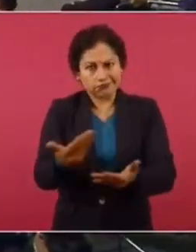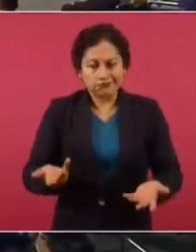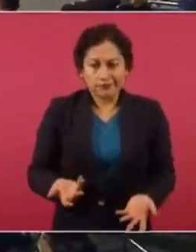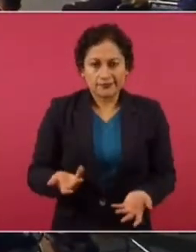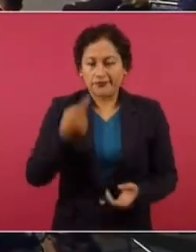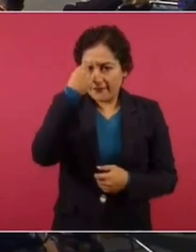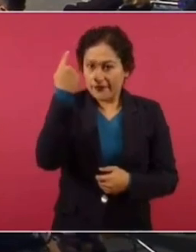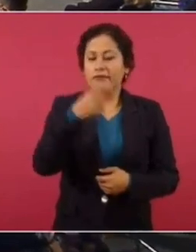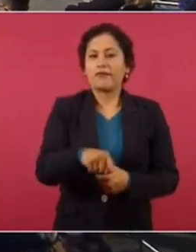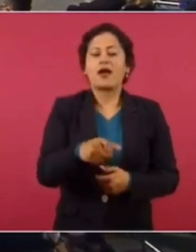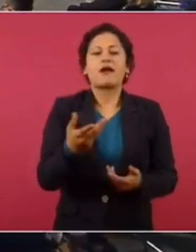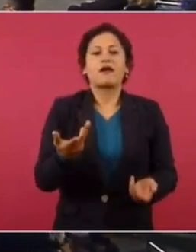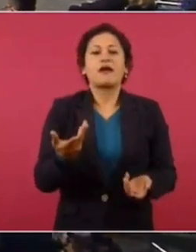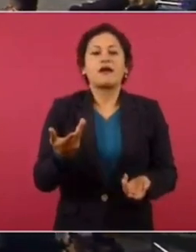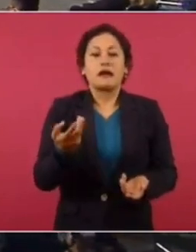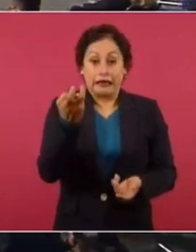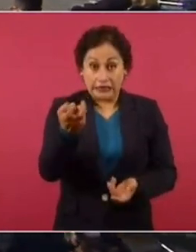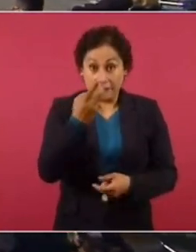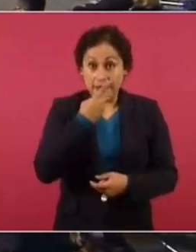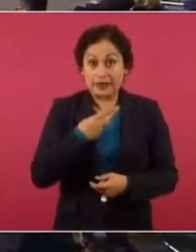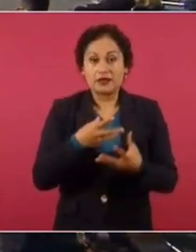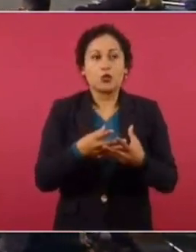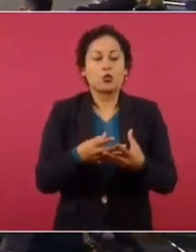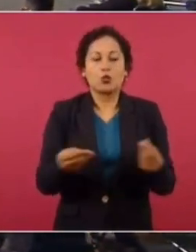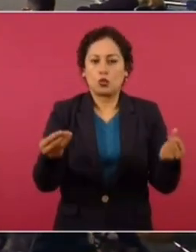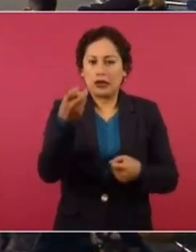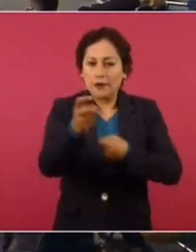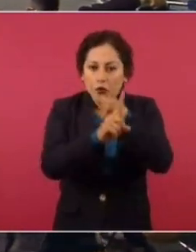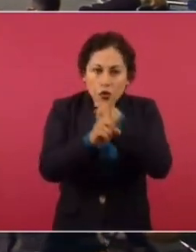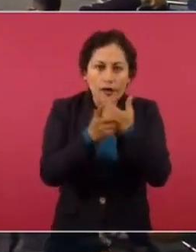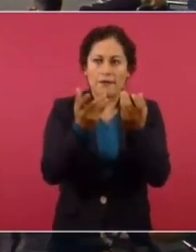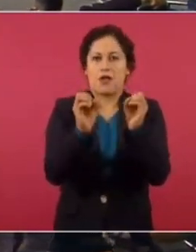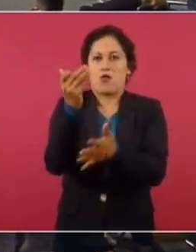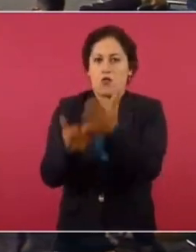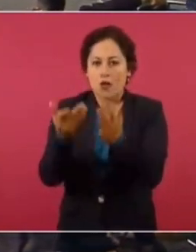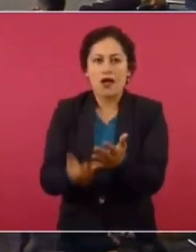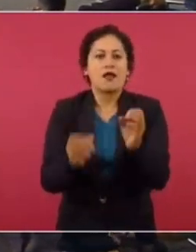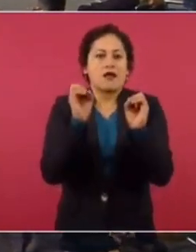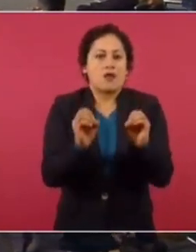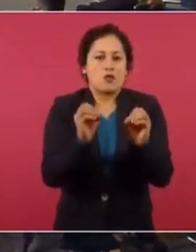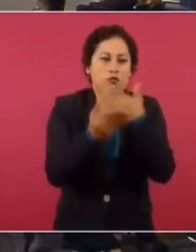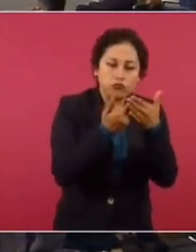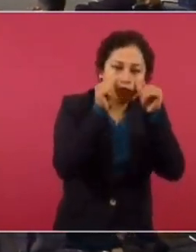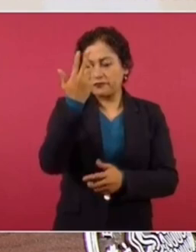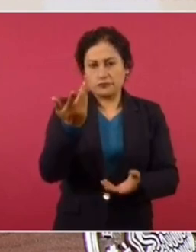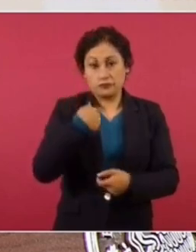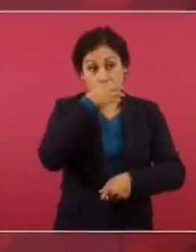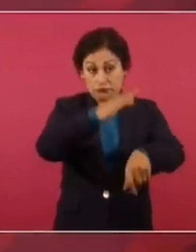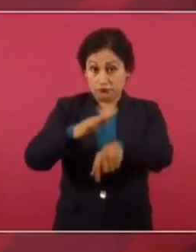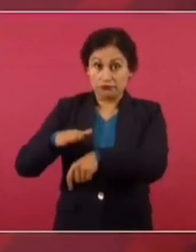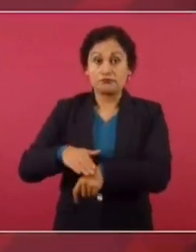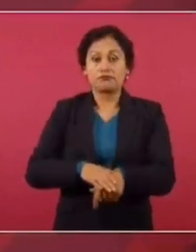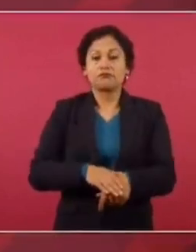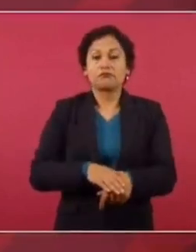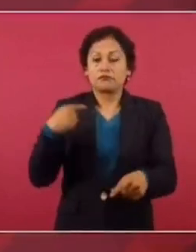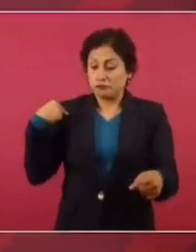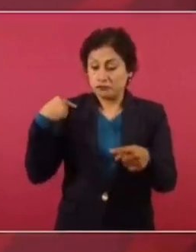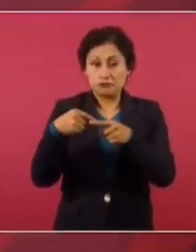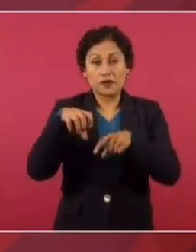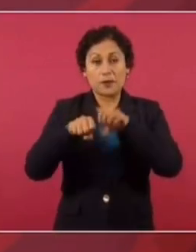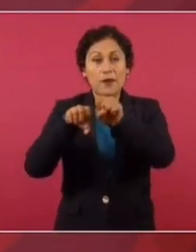se pueda resolver todo lo que hace falta y que se dé atención de primera, prácticamente al 100,